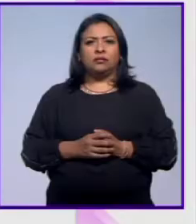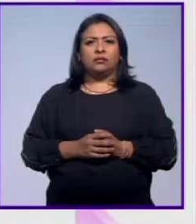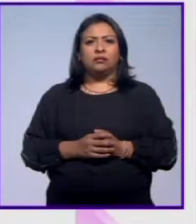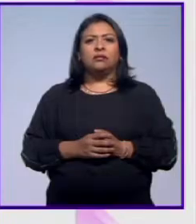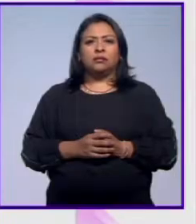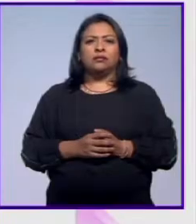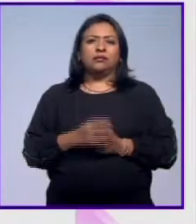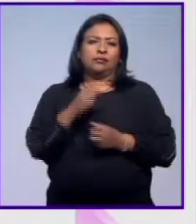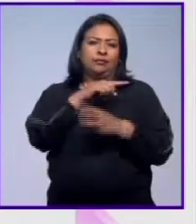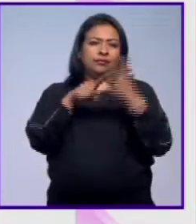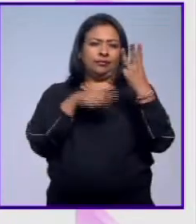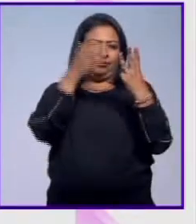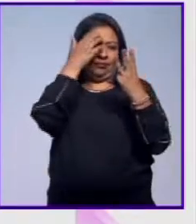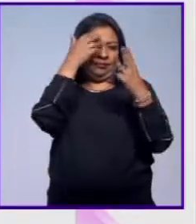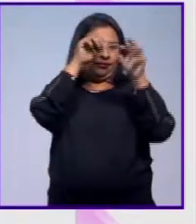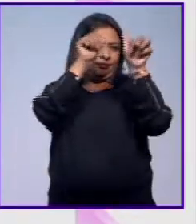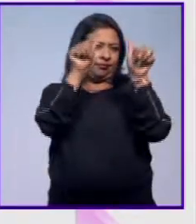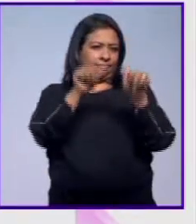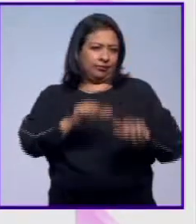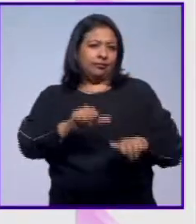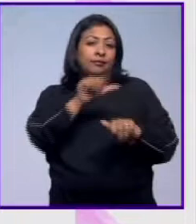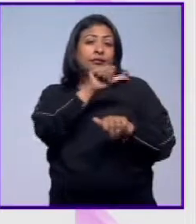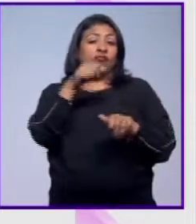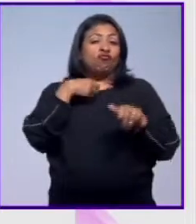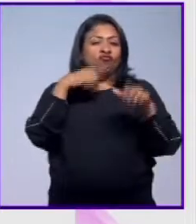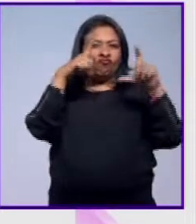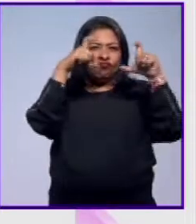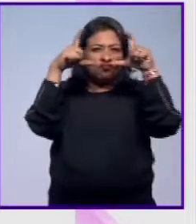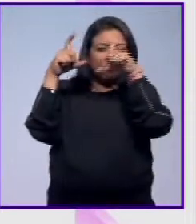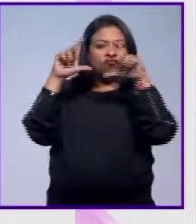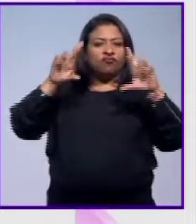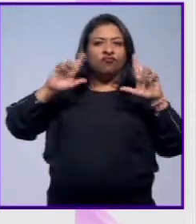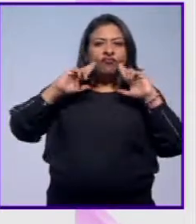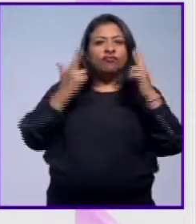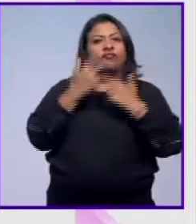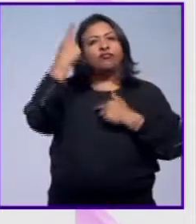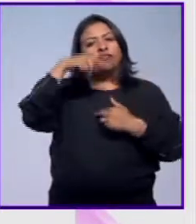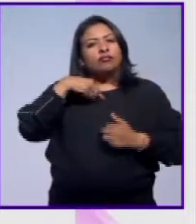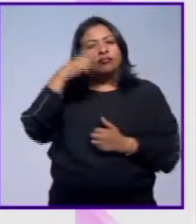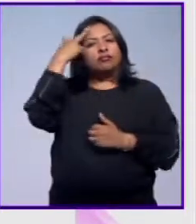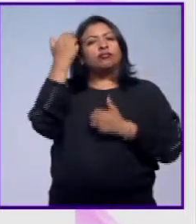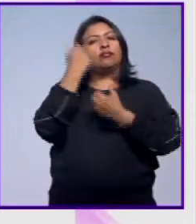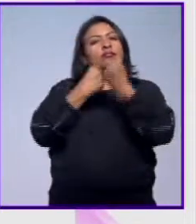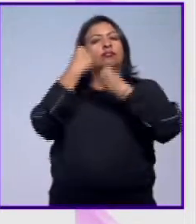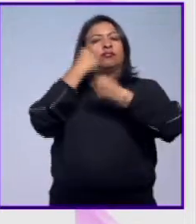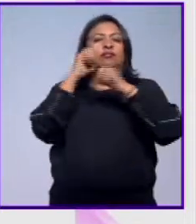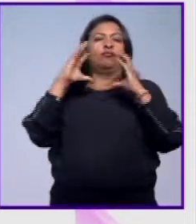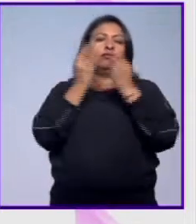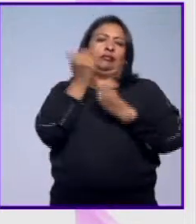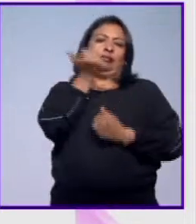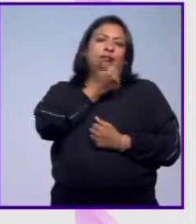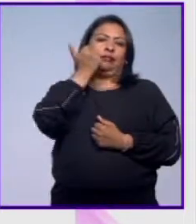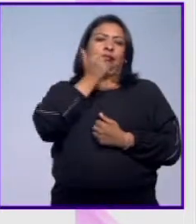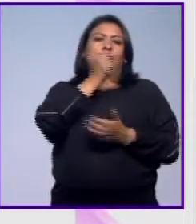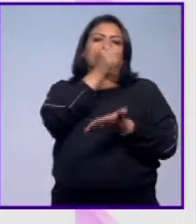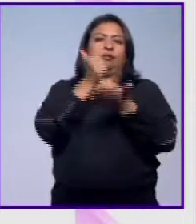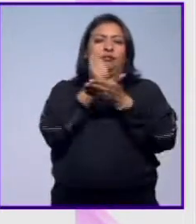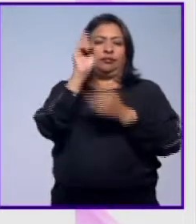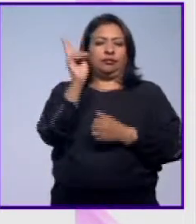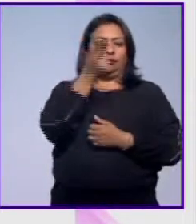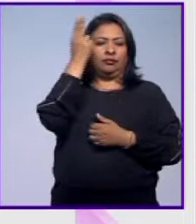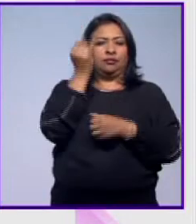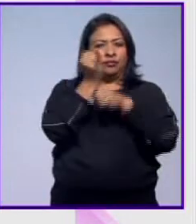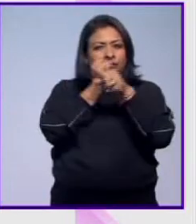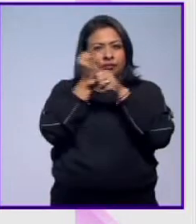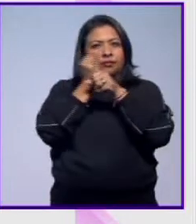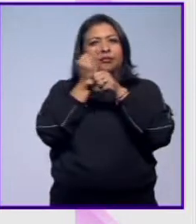Tres conocidos artistas de la lente se reunieron para evocar sus años como estudiantes. El Centro Universitario de Estudios Cinematográficos